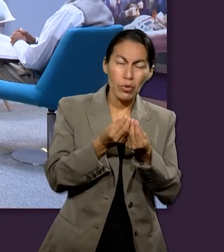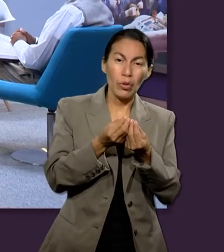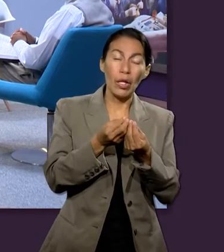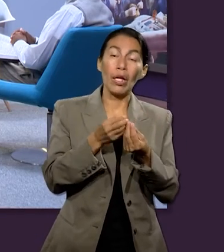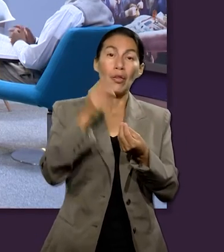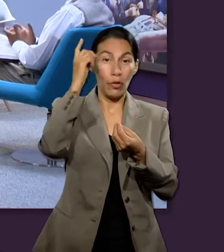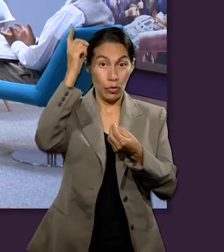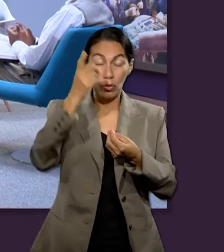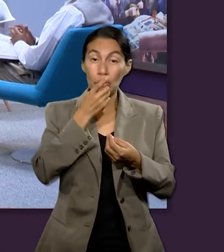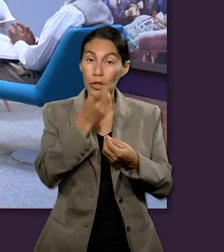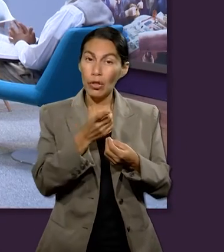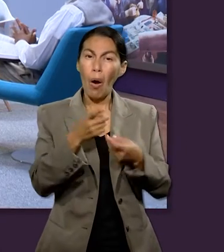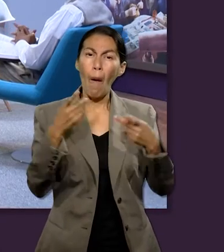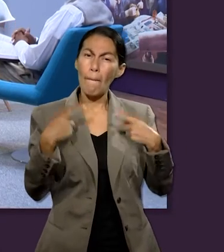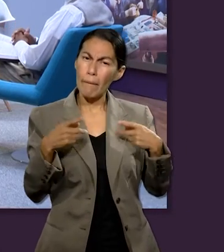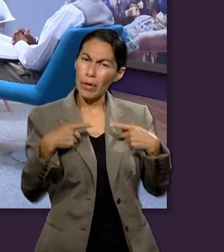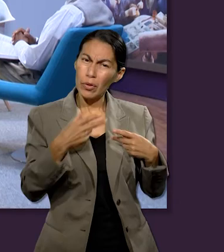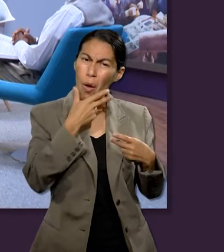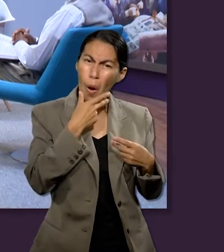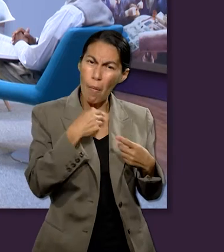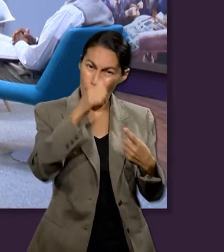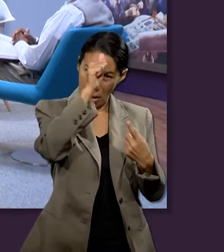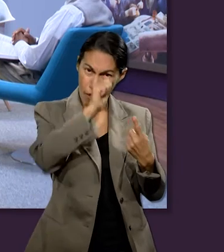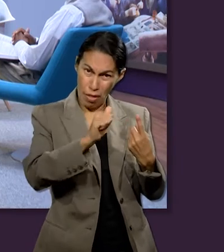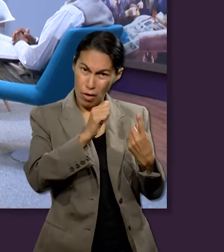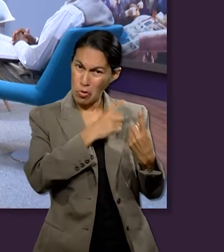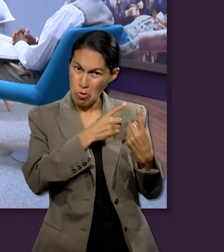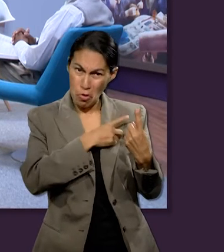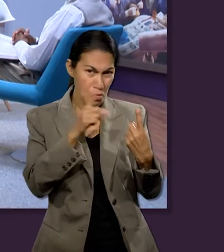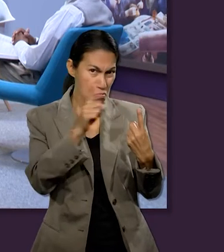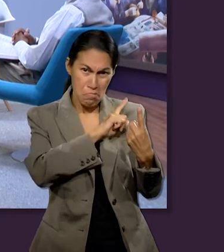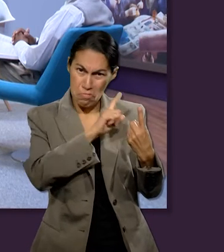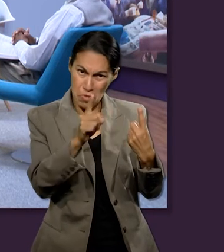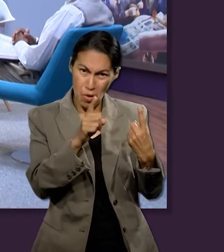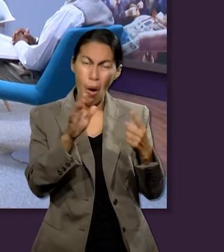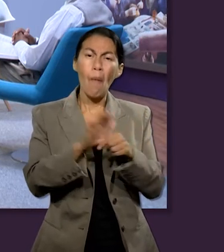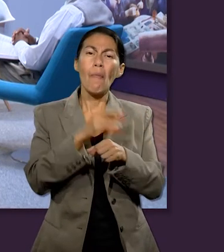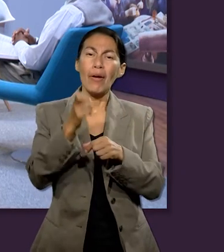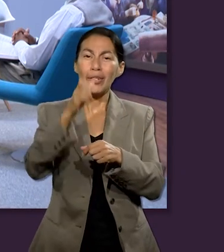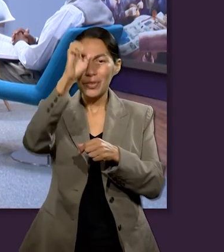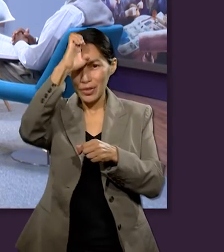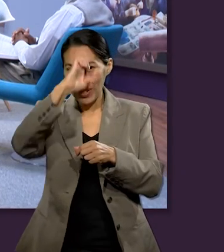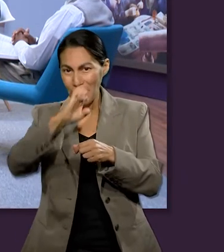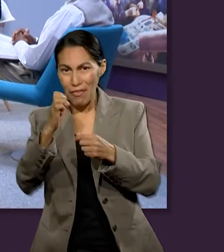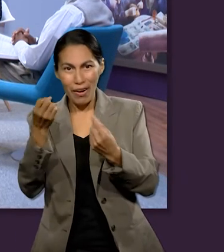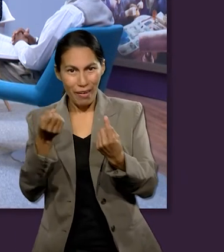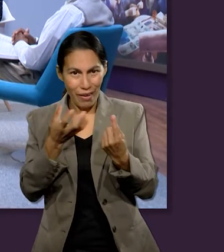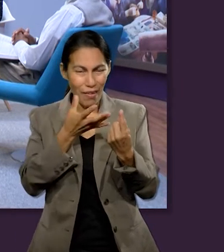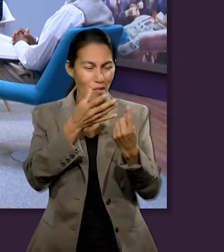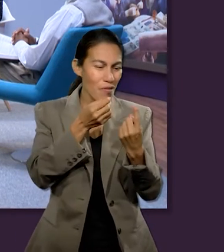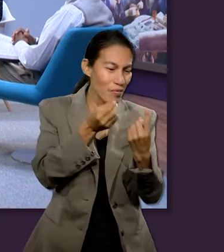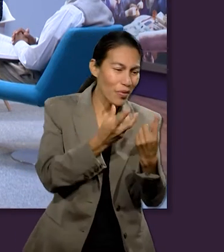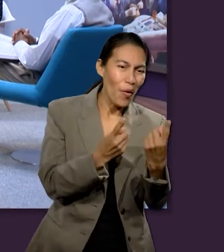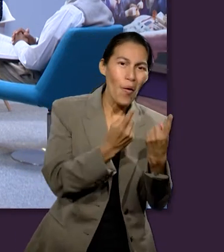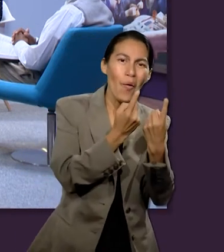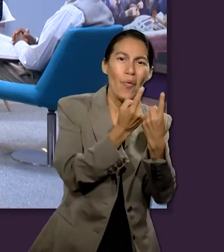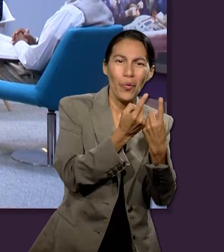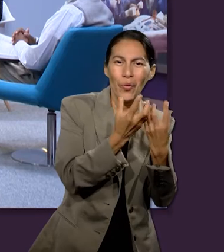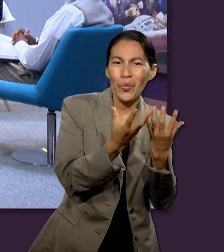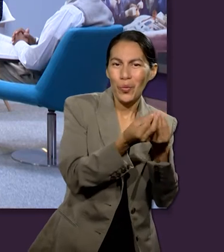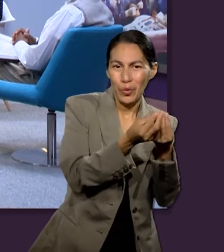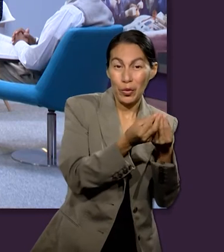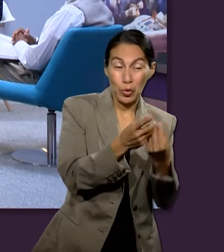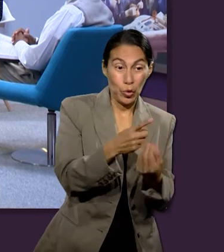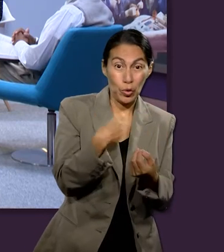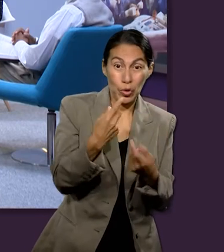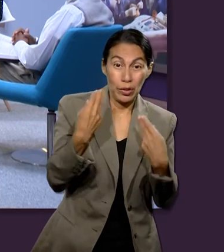el hombre esté solo y por eso le hace una ayuda idónea. Somos seres con necesidades de compartir con otras personas, de